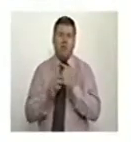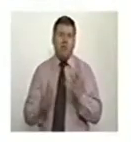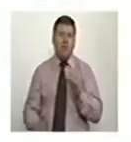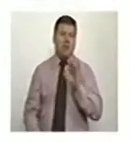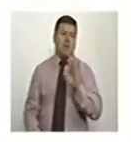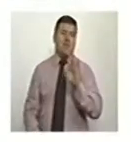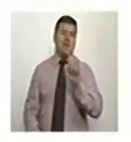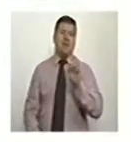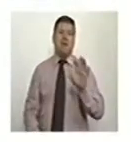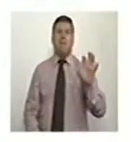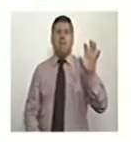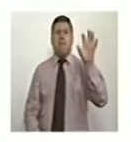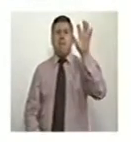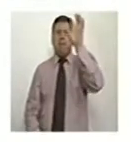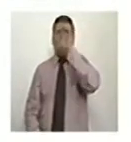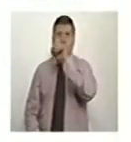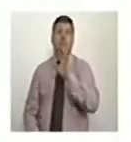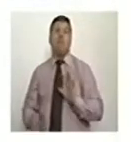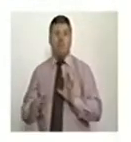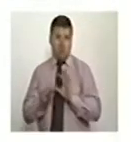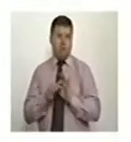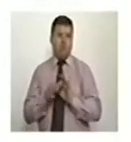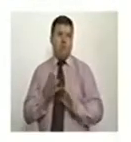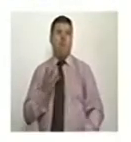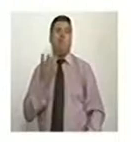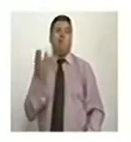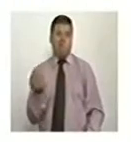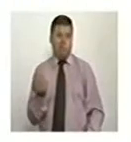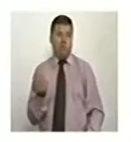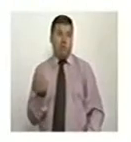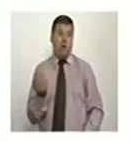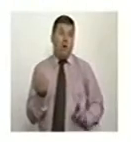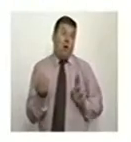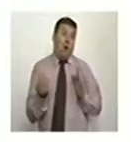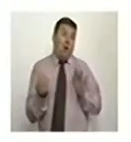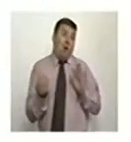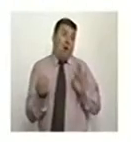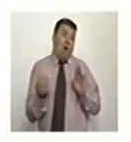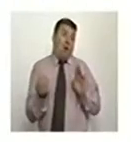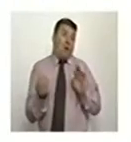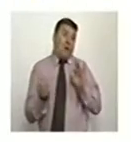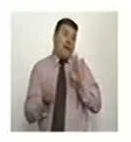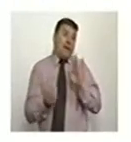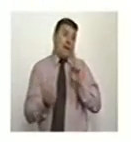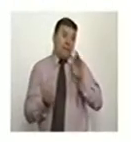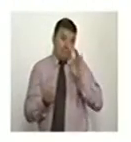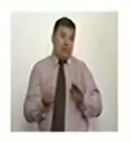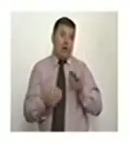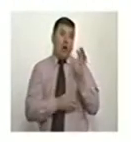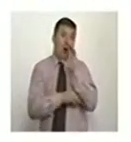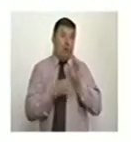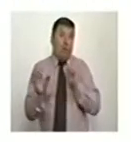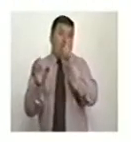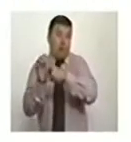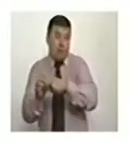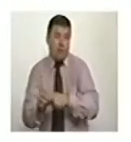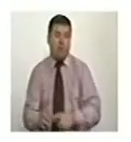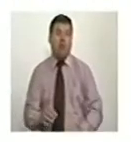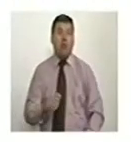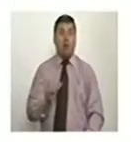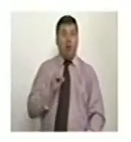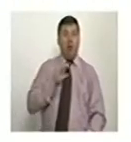36 países, de los cuales Colombia, pues obviamente sería el número 37. Hay tres